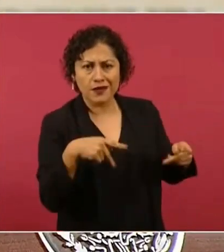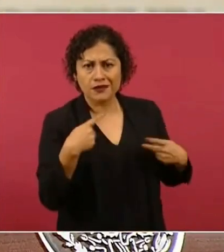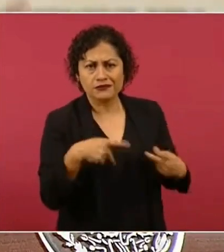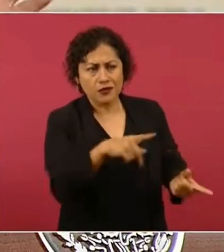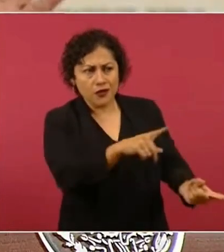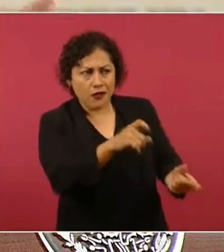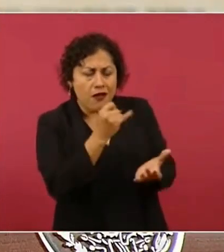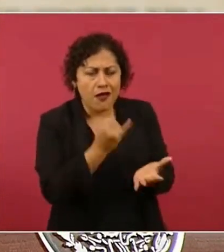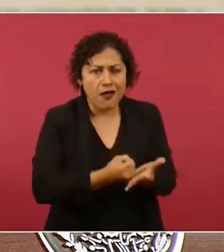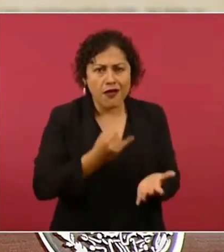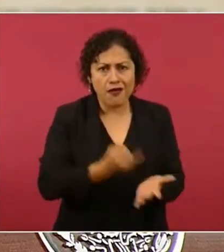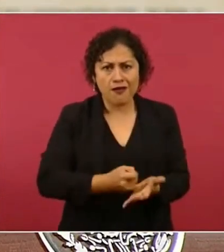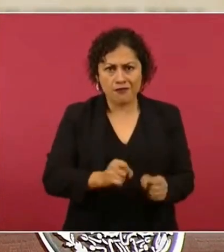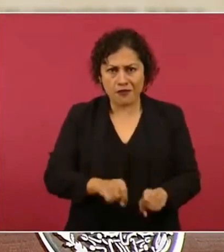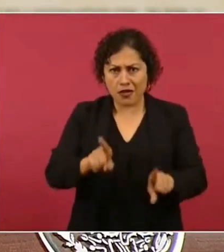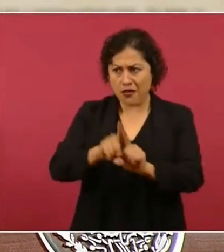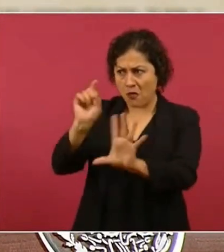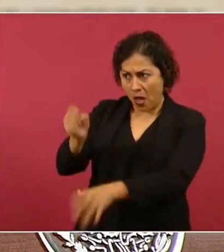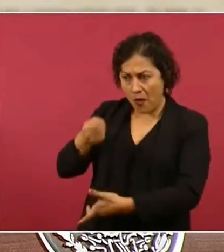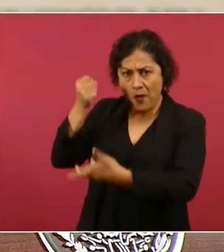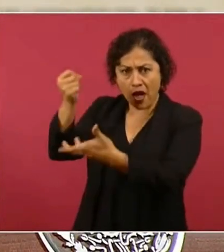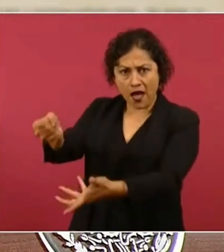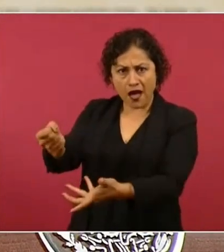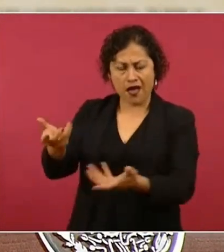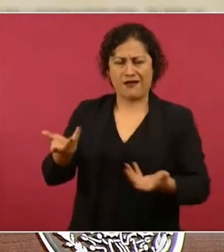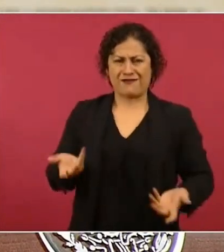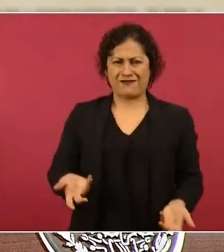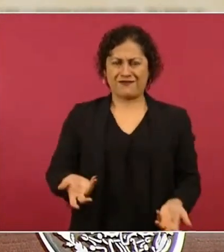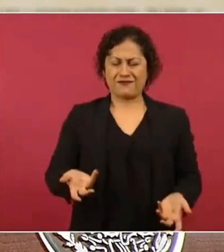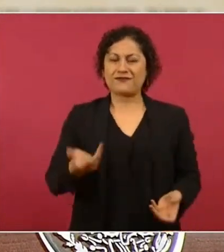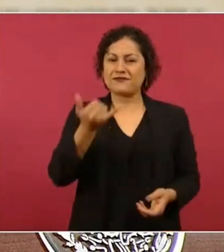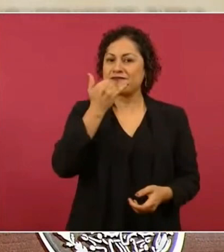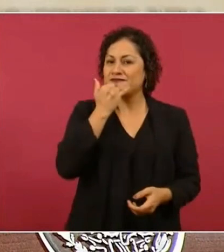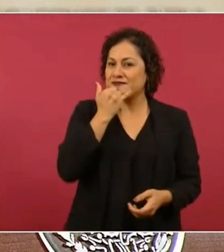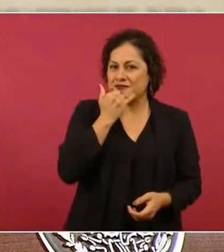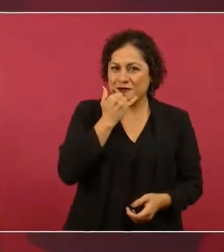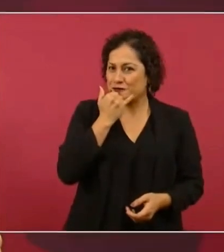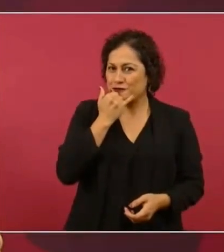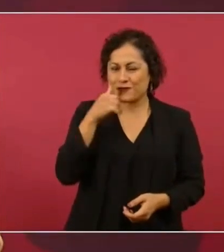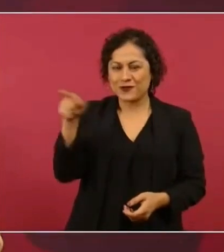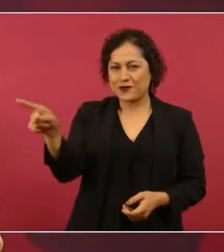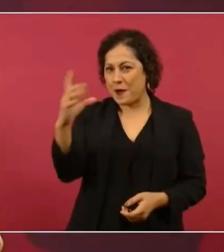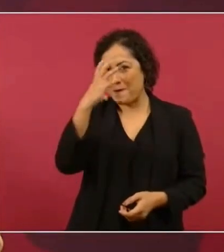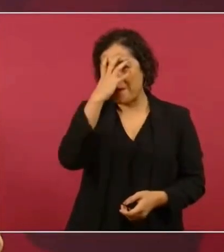Son, de veras, muy cretinos, muy cínicos.